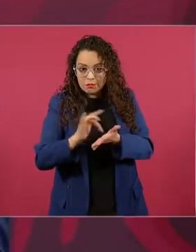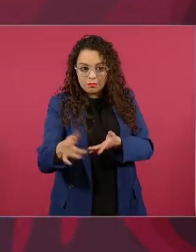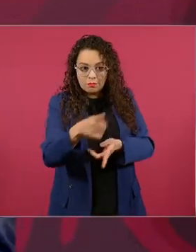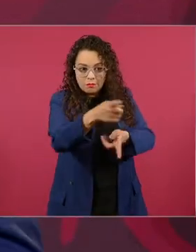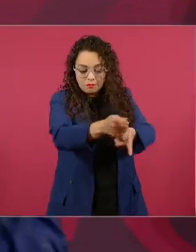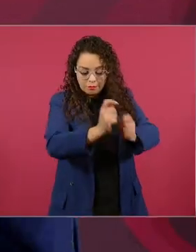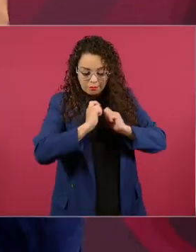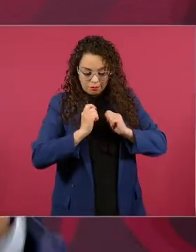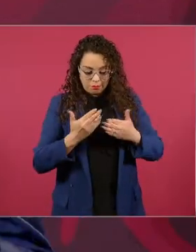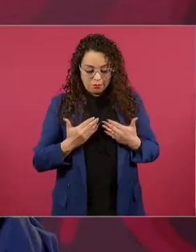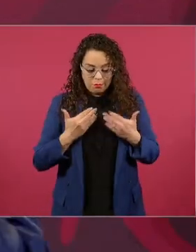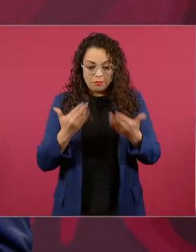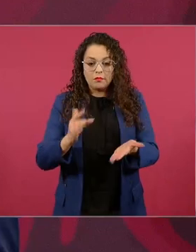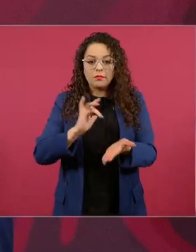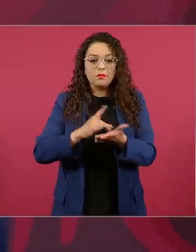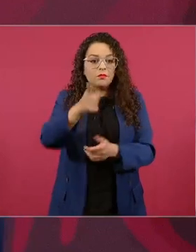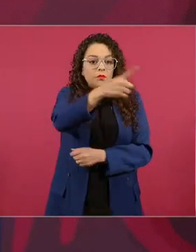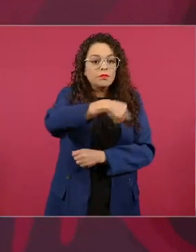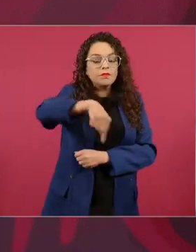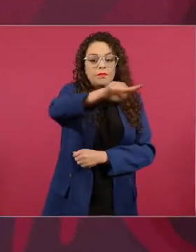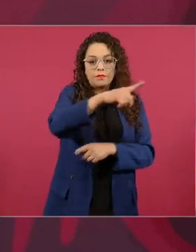llegué hasta aquí por el pueblo